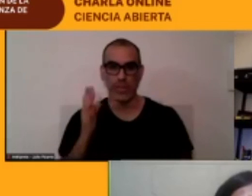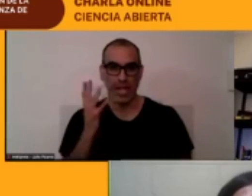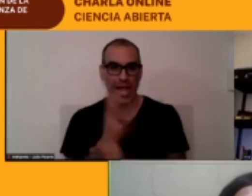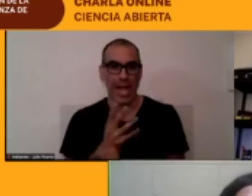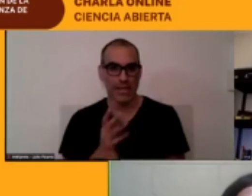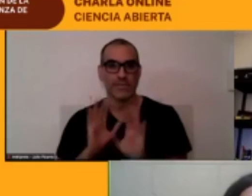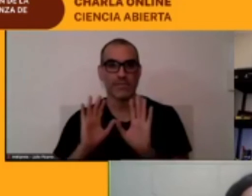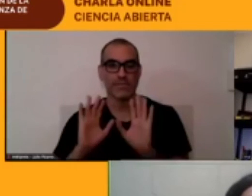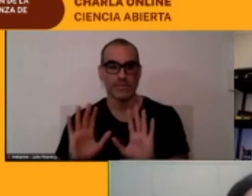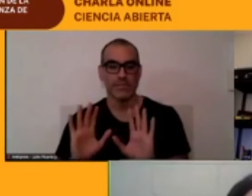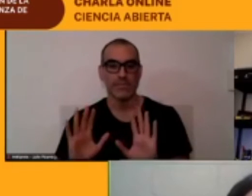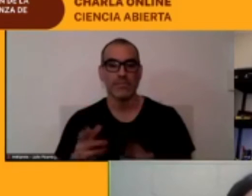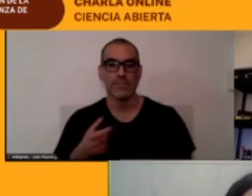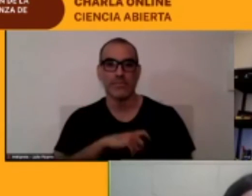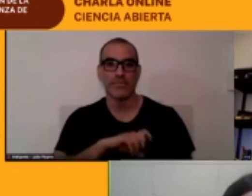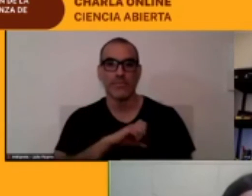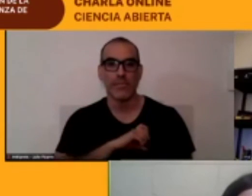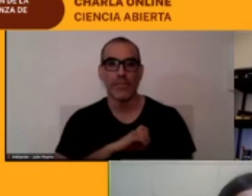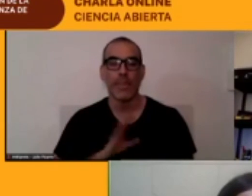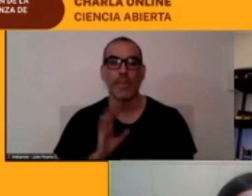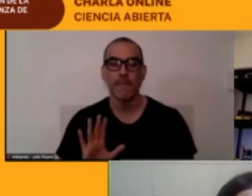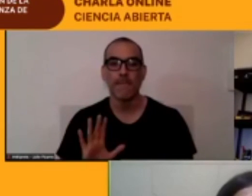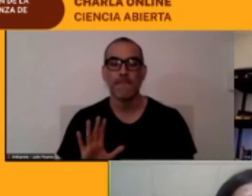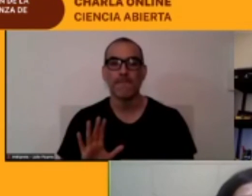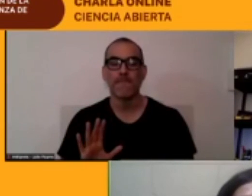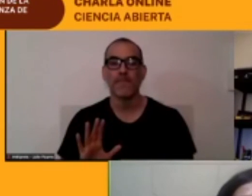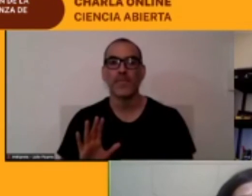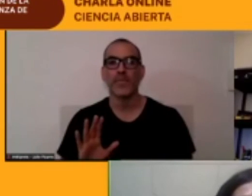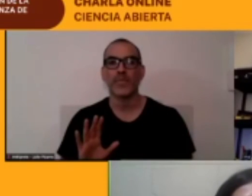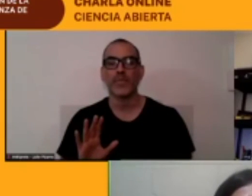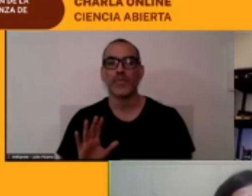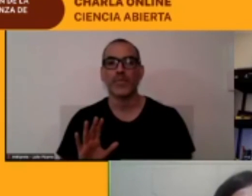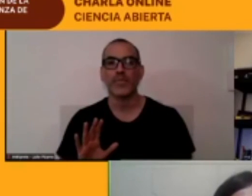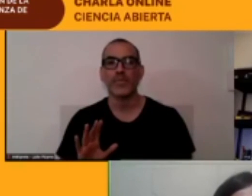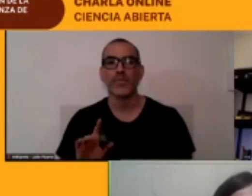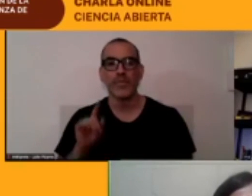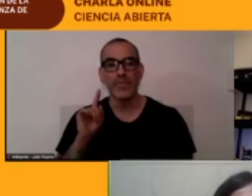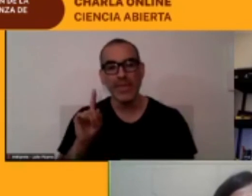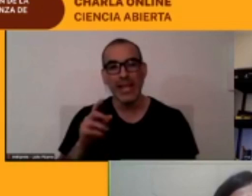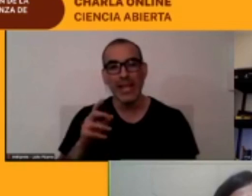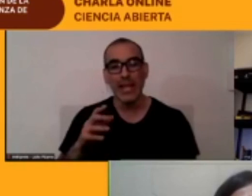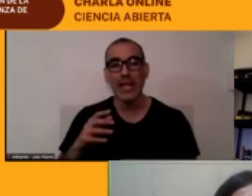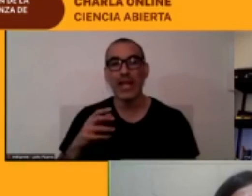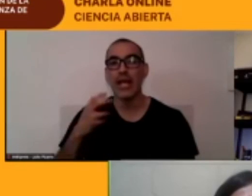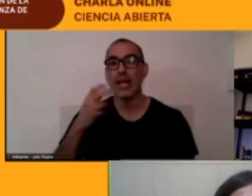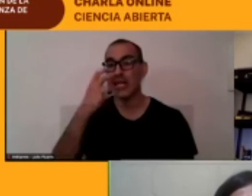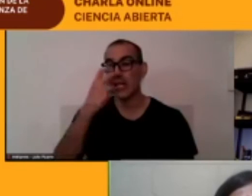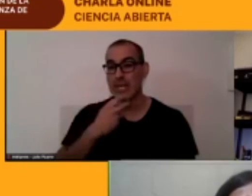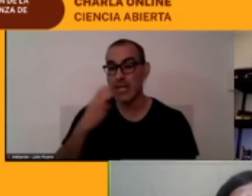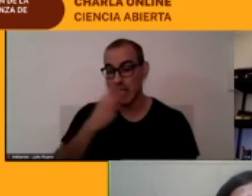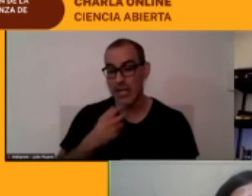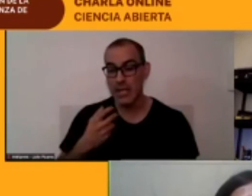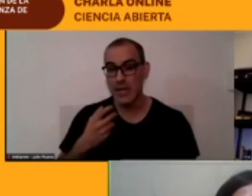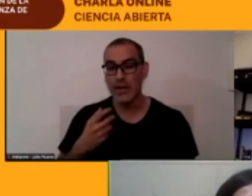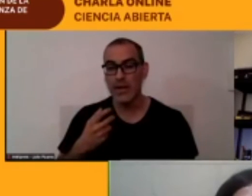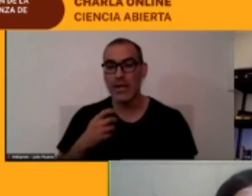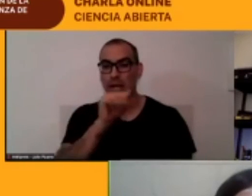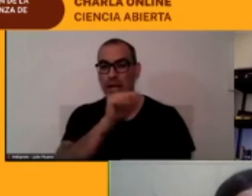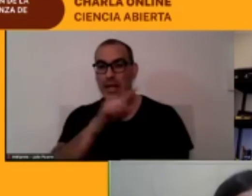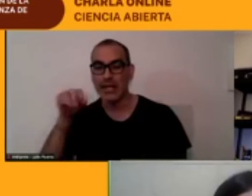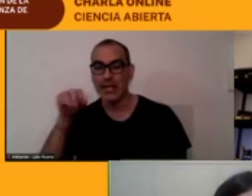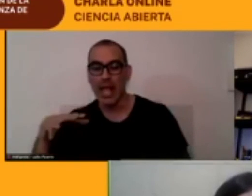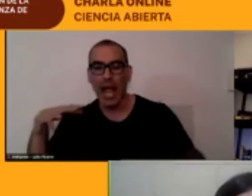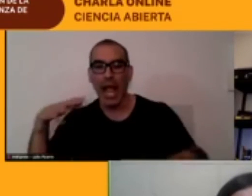tuvieron también un impacto una metalengua entre esta como una mezcla de estas tres